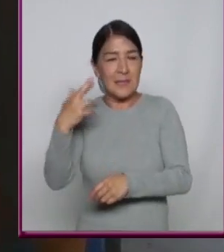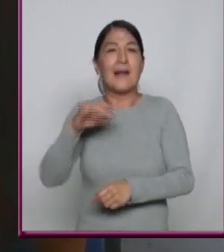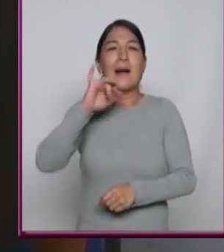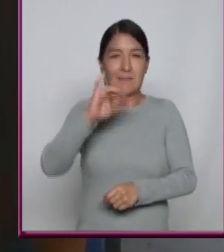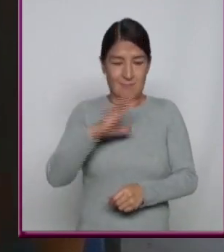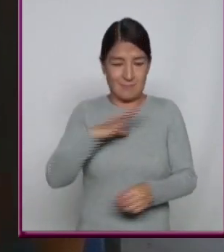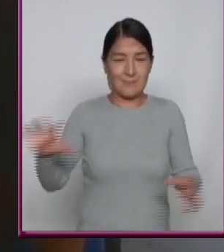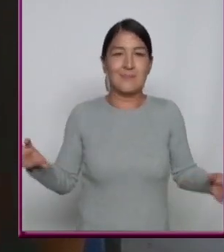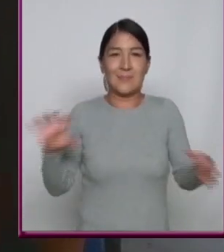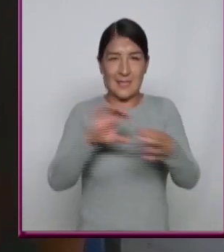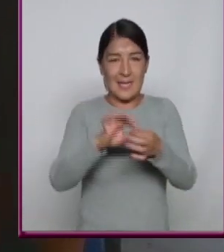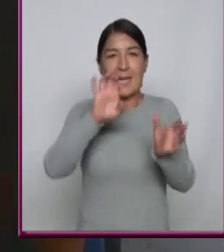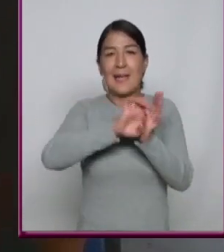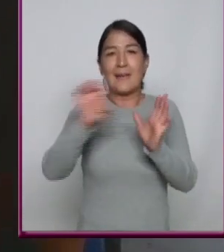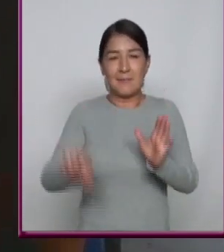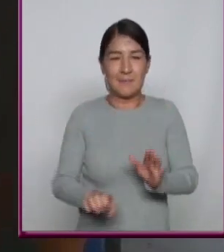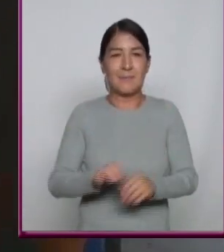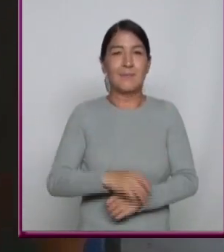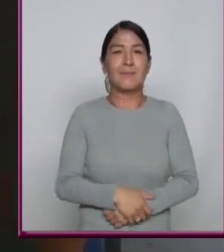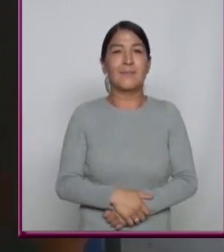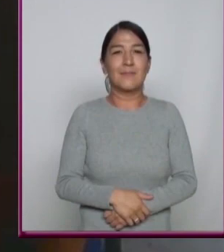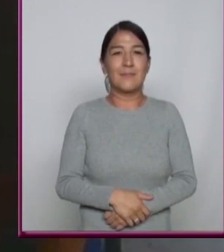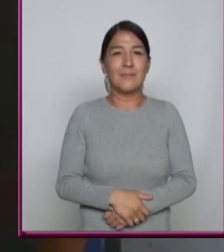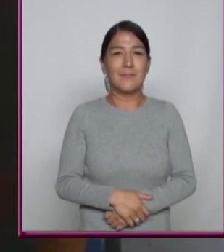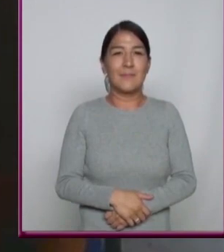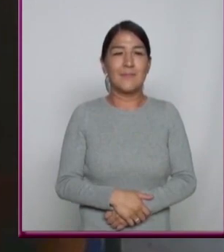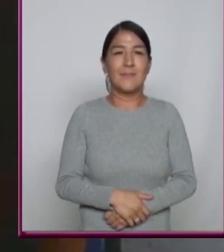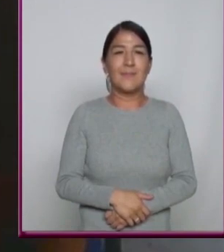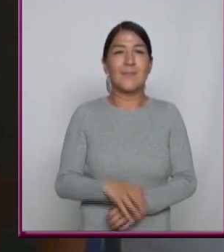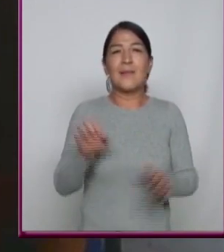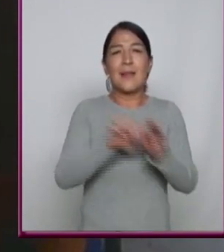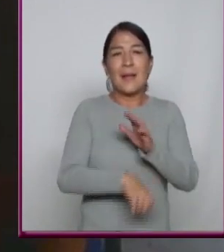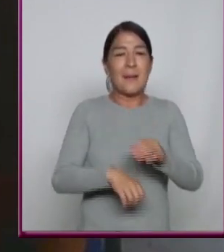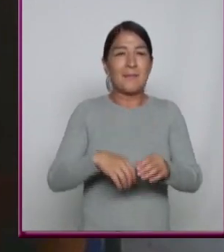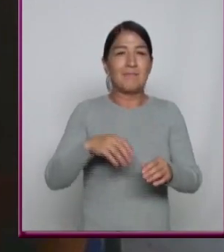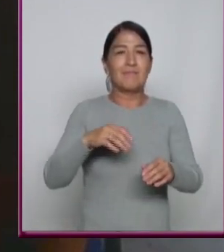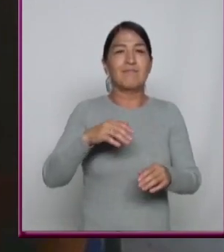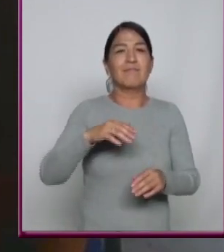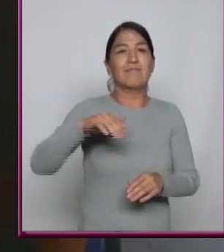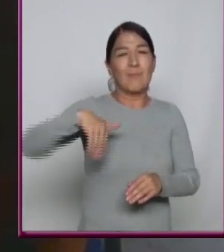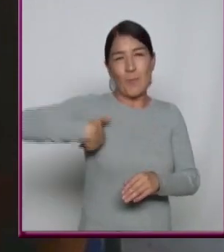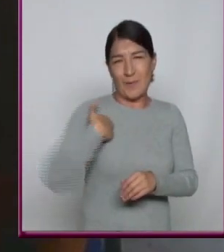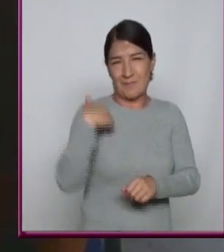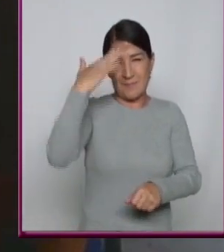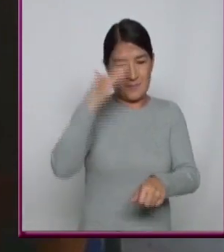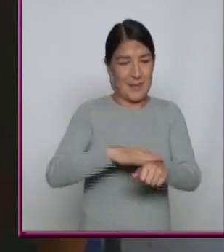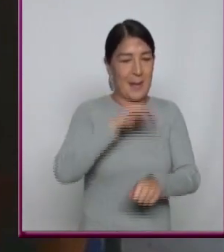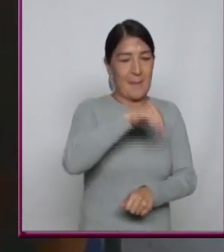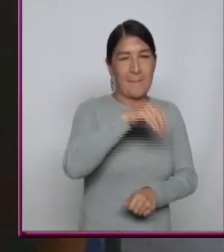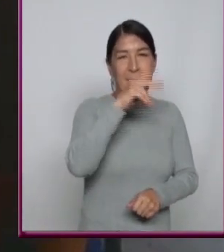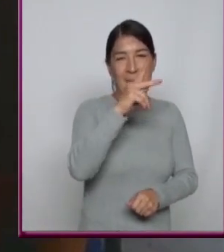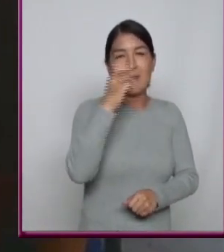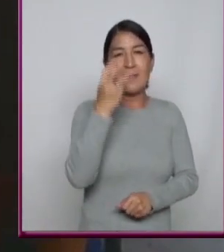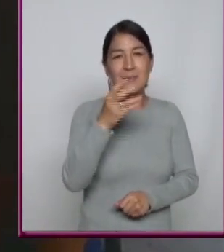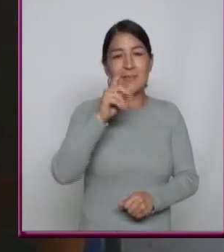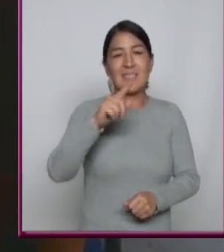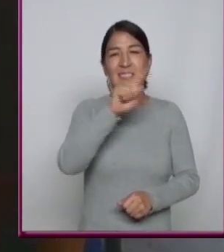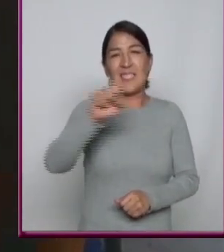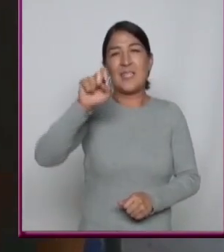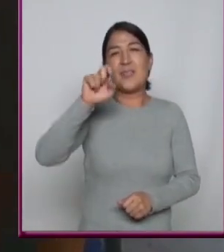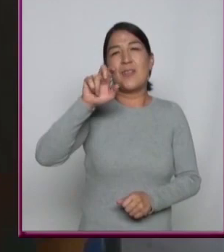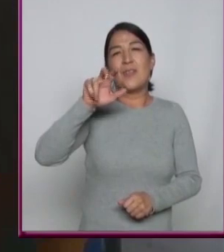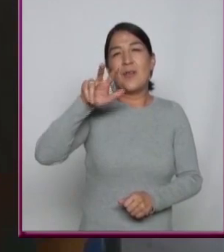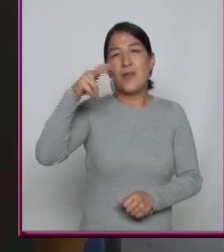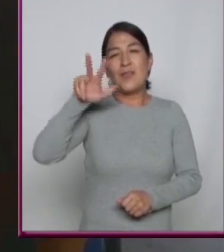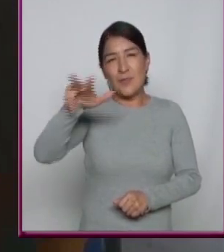Por ejemplo Un archivo MP3 A 128 KB Que es Una